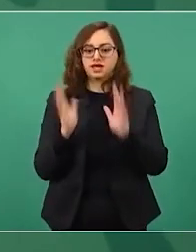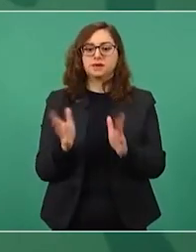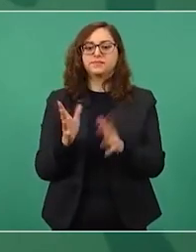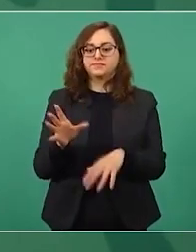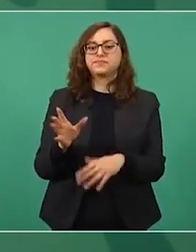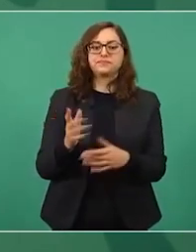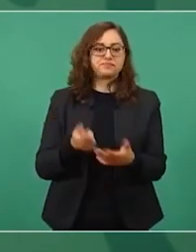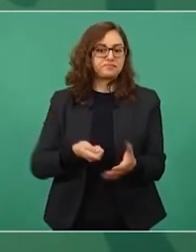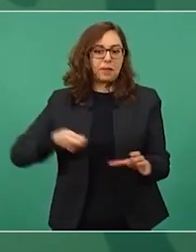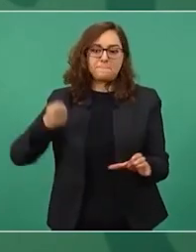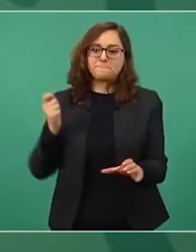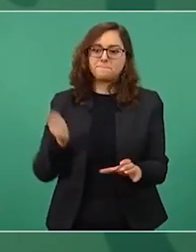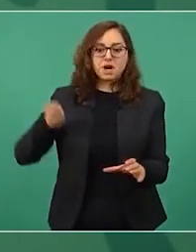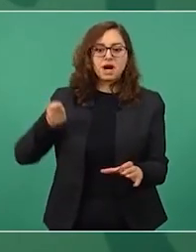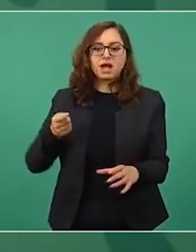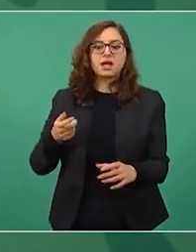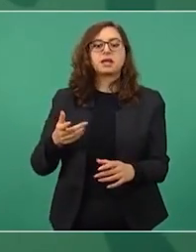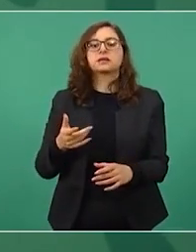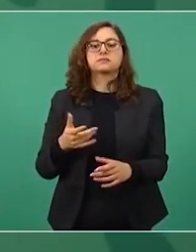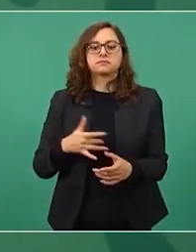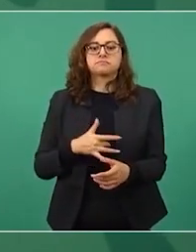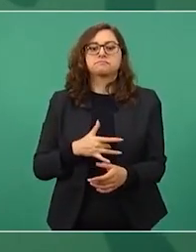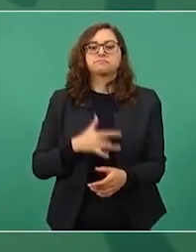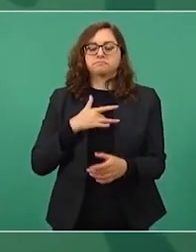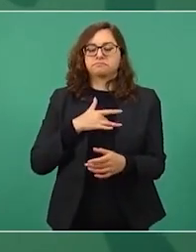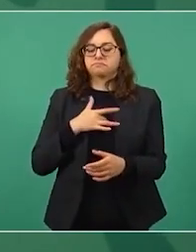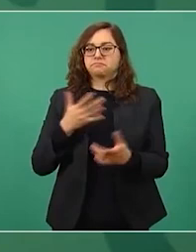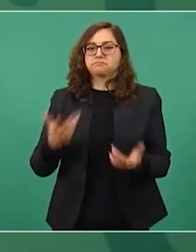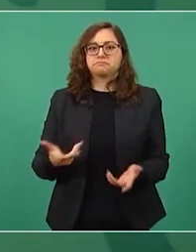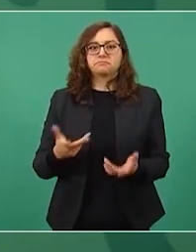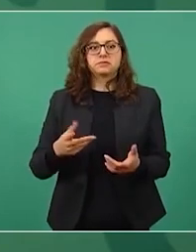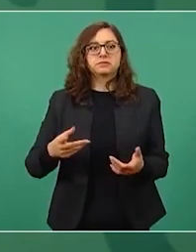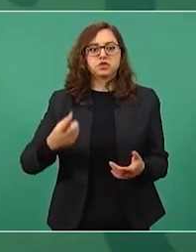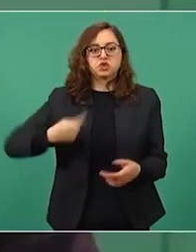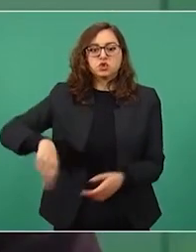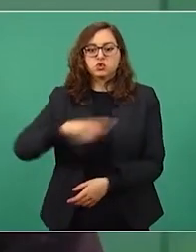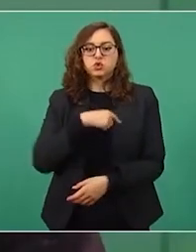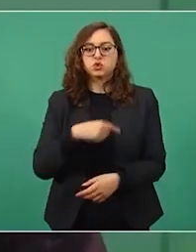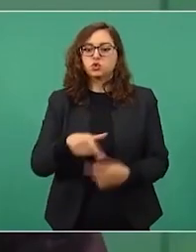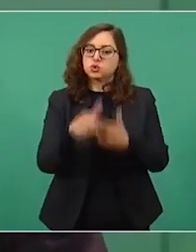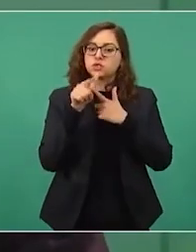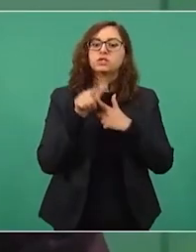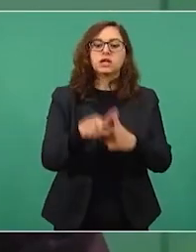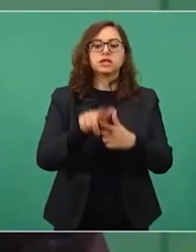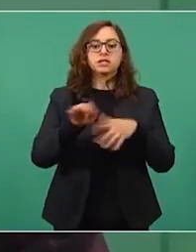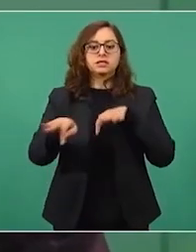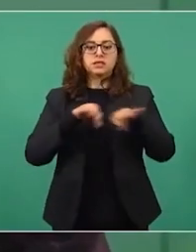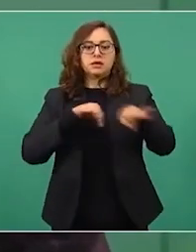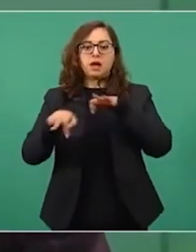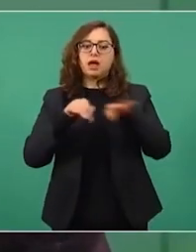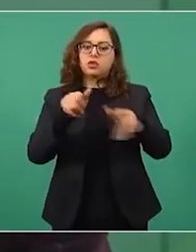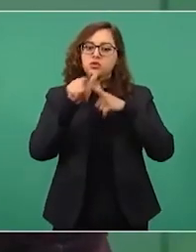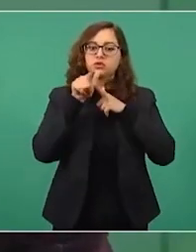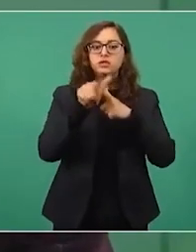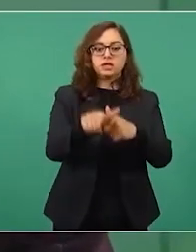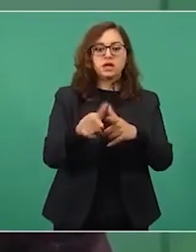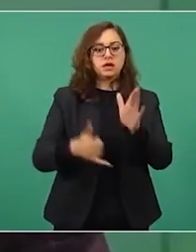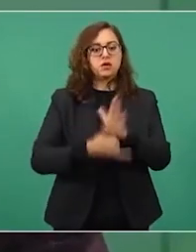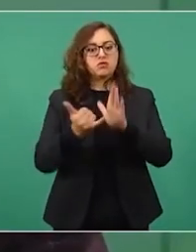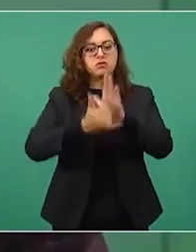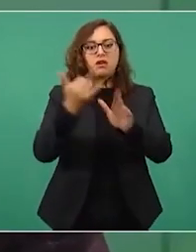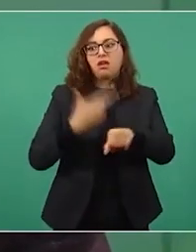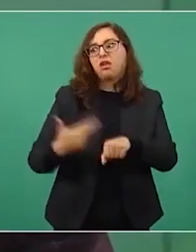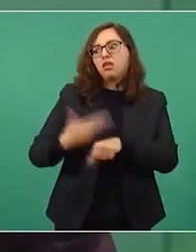este no detenernos en trámites